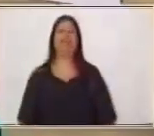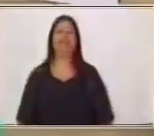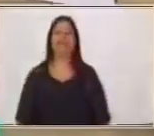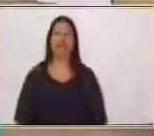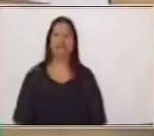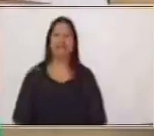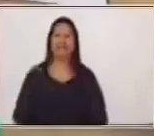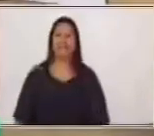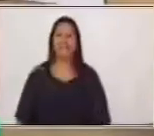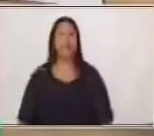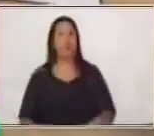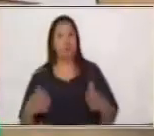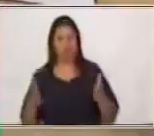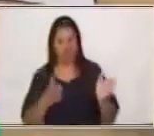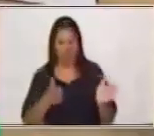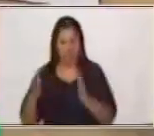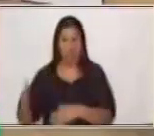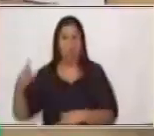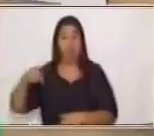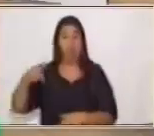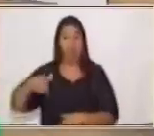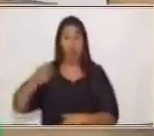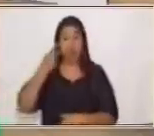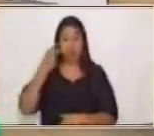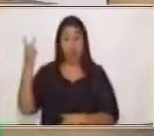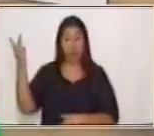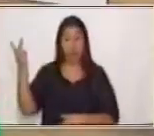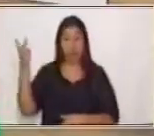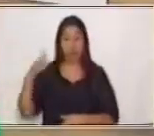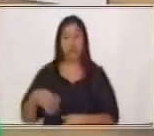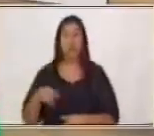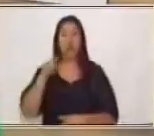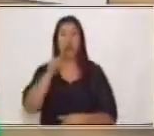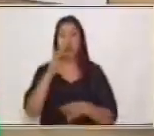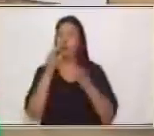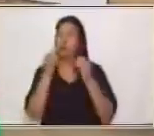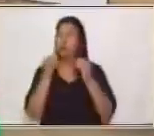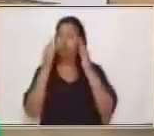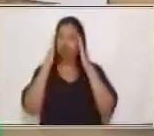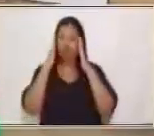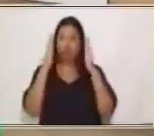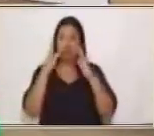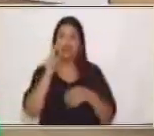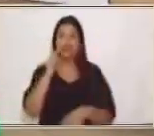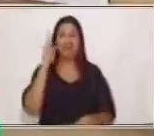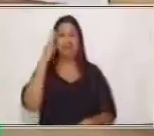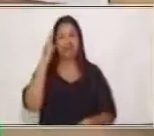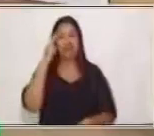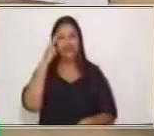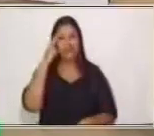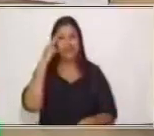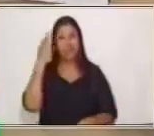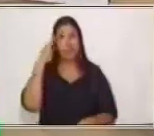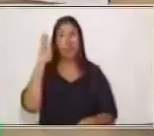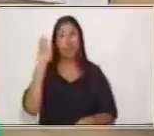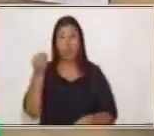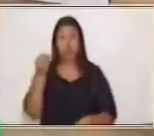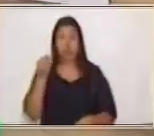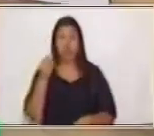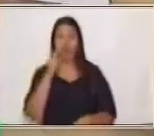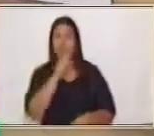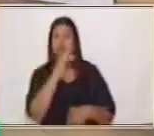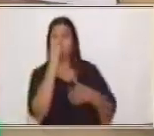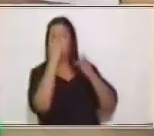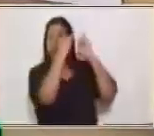rotafolio. Quiero que pongan mucha atención. Recuerda que también a través de las imágenes tú también puedes